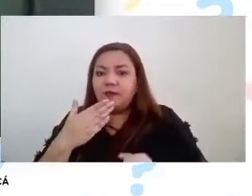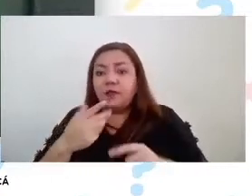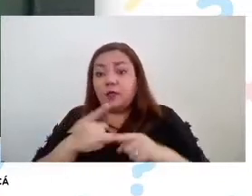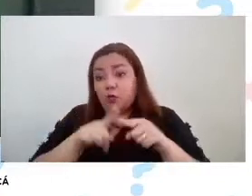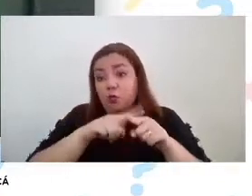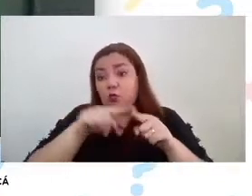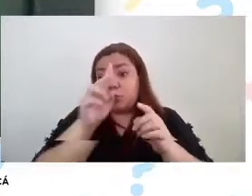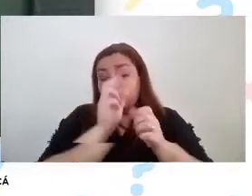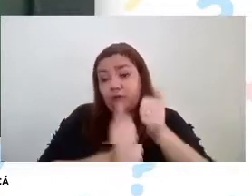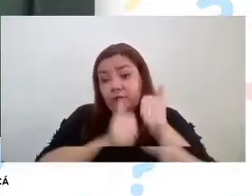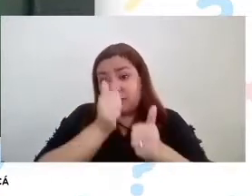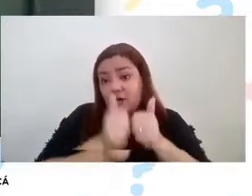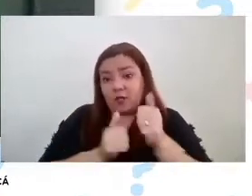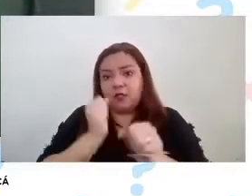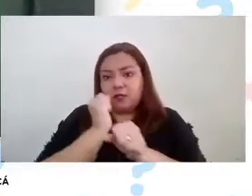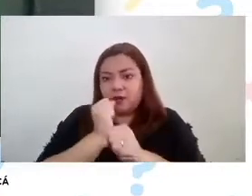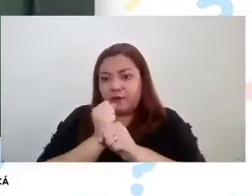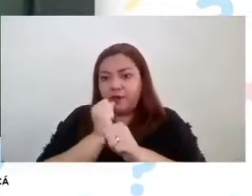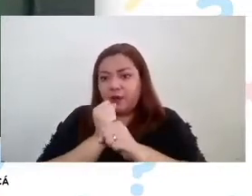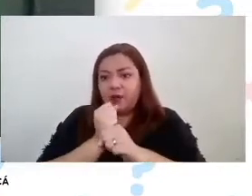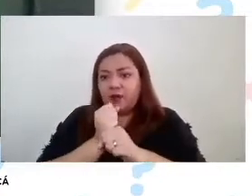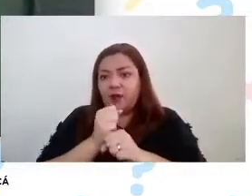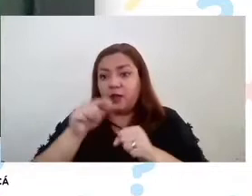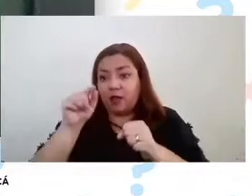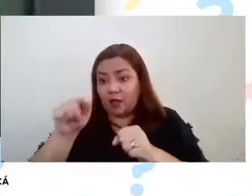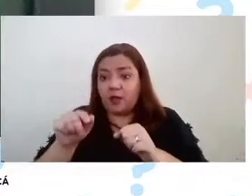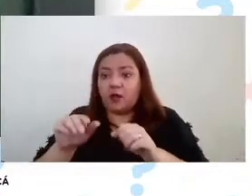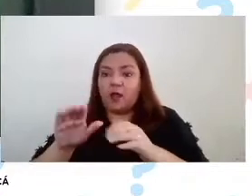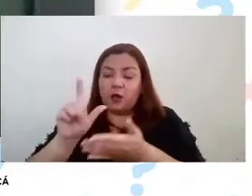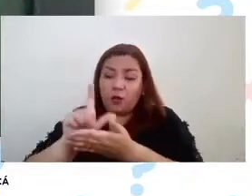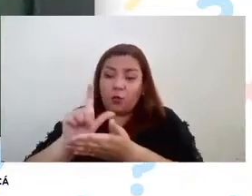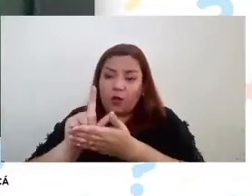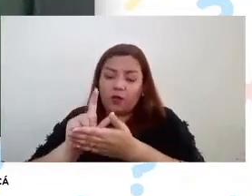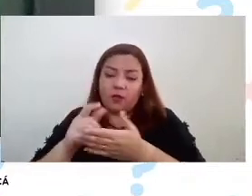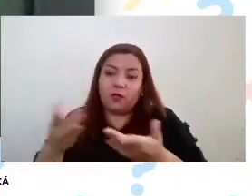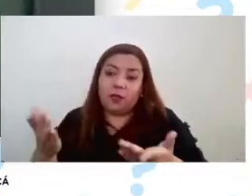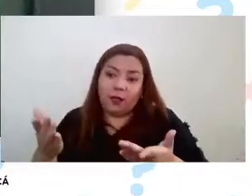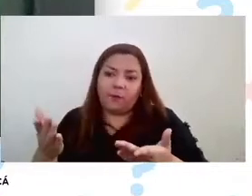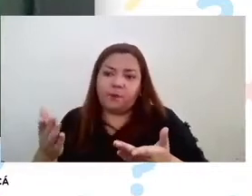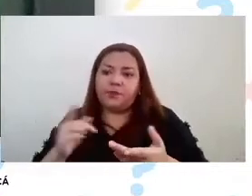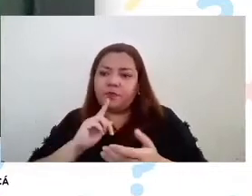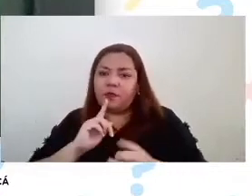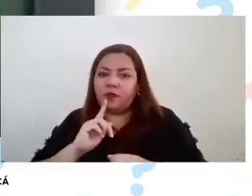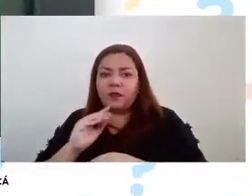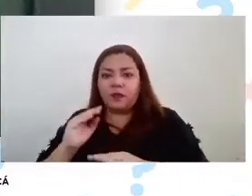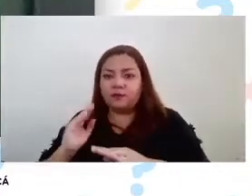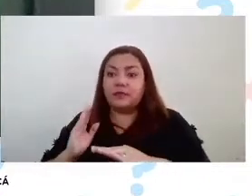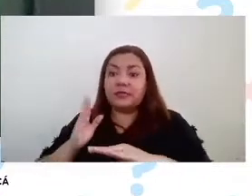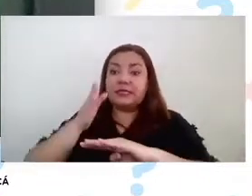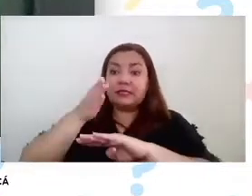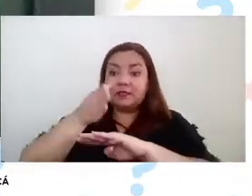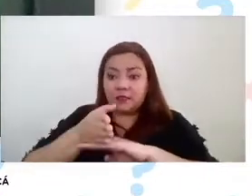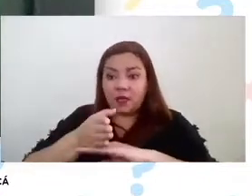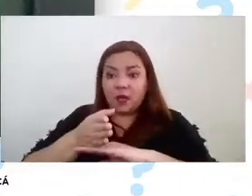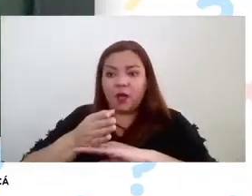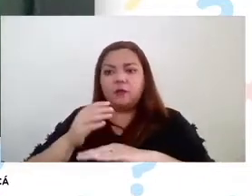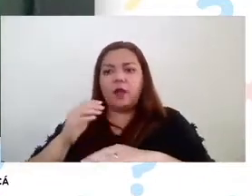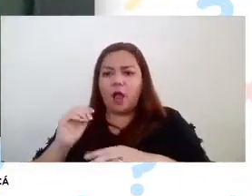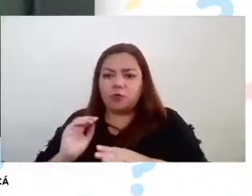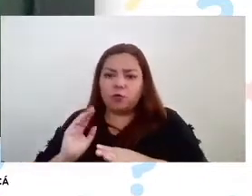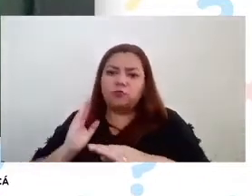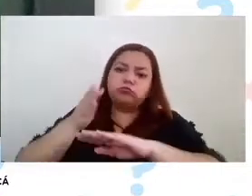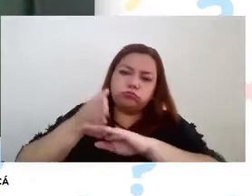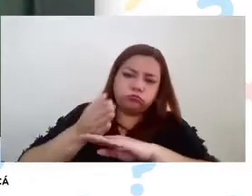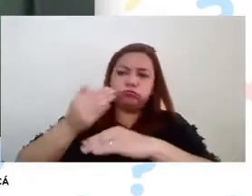profesionales que me imagino trabajan en en la estación Atacama UC tienen que llegar con cierta perdón cierta regularidad a la